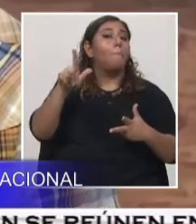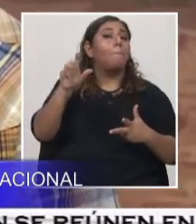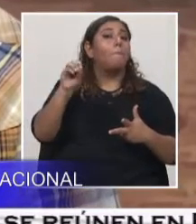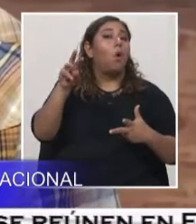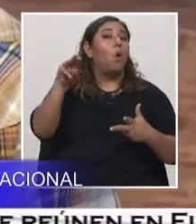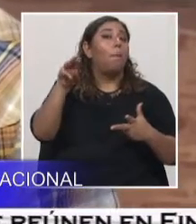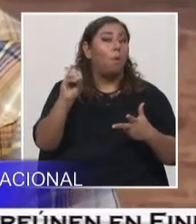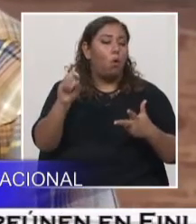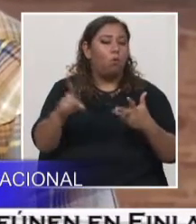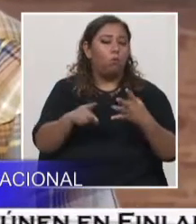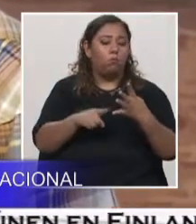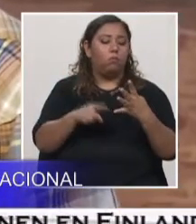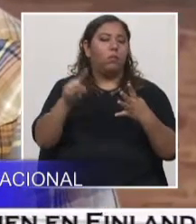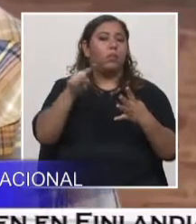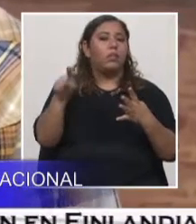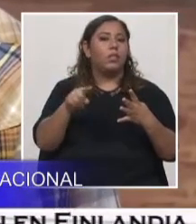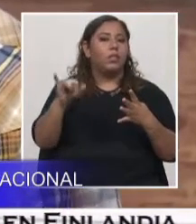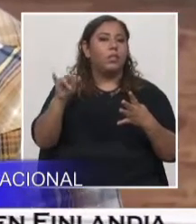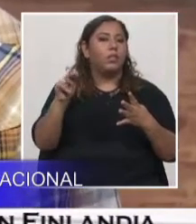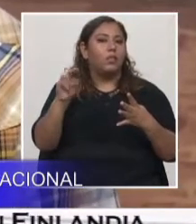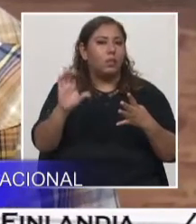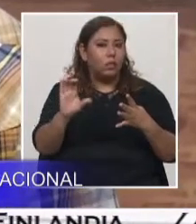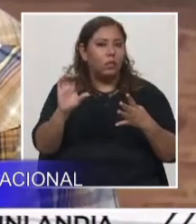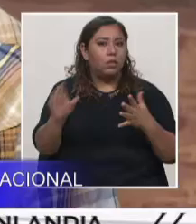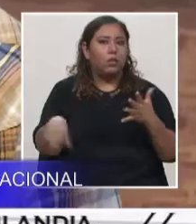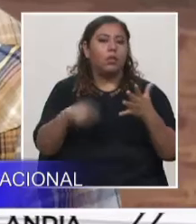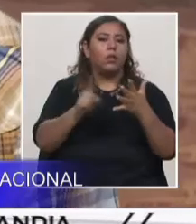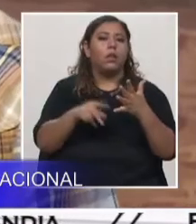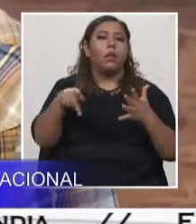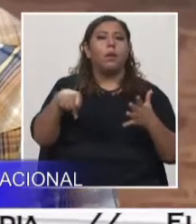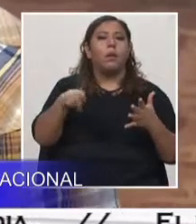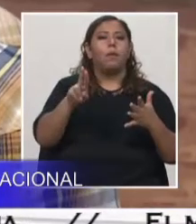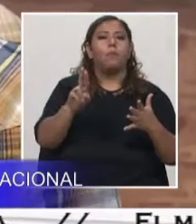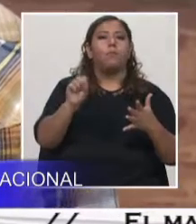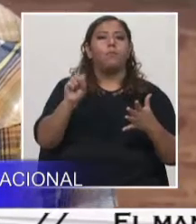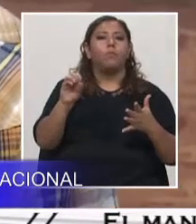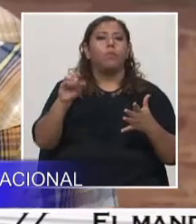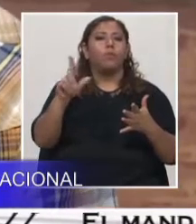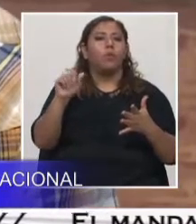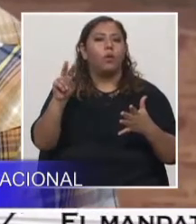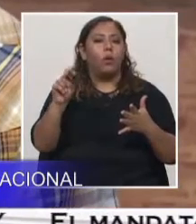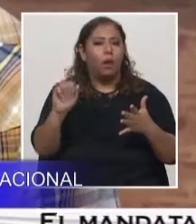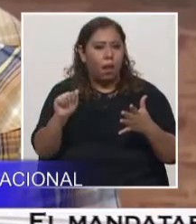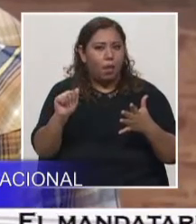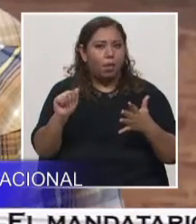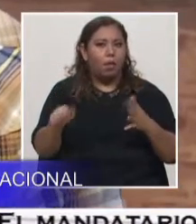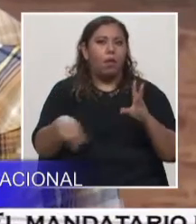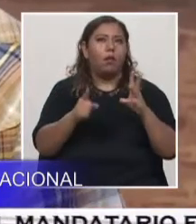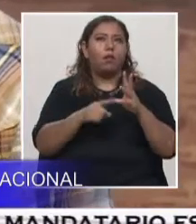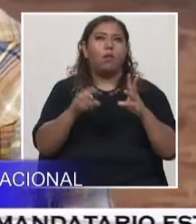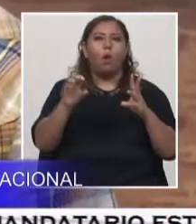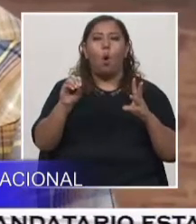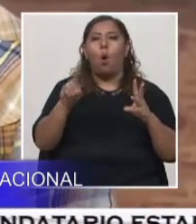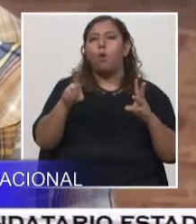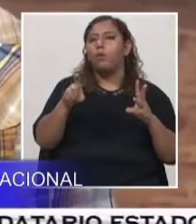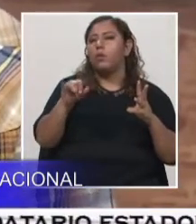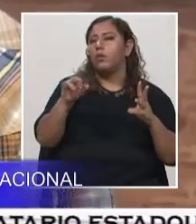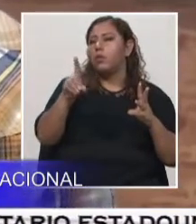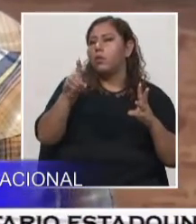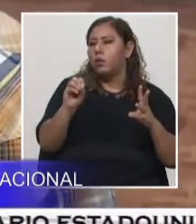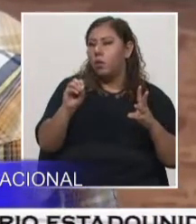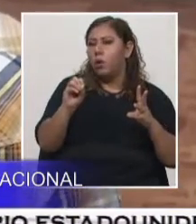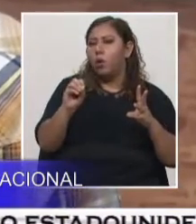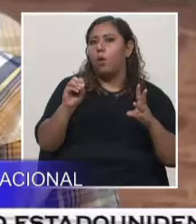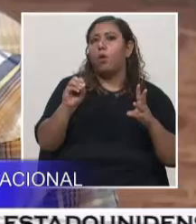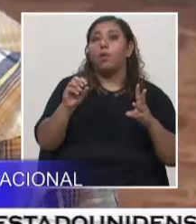pusolana, óxido de hierro también tenemos. Y tenemos varios minerales metálicos y no